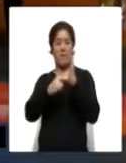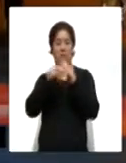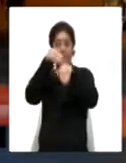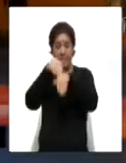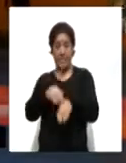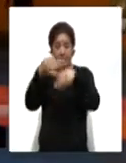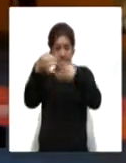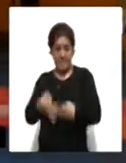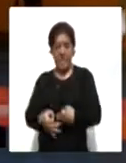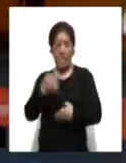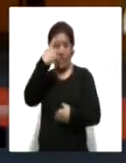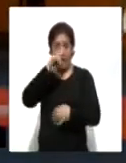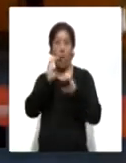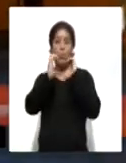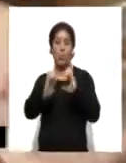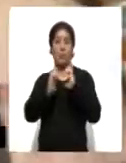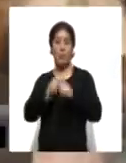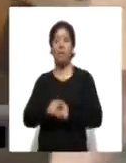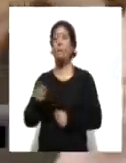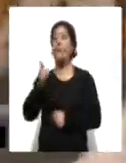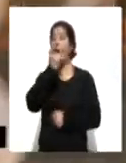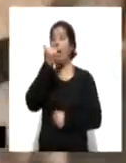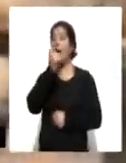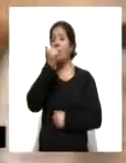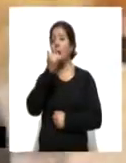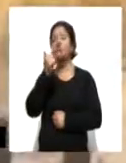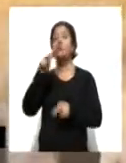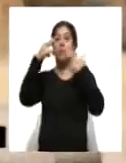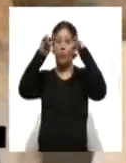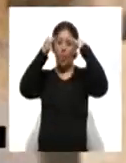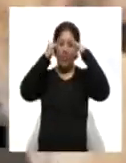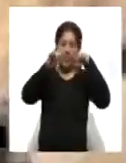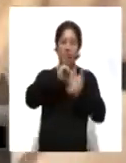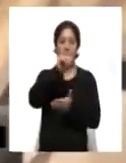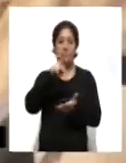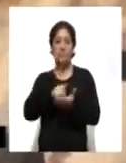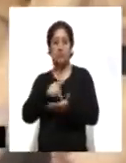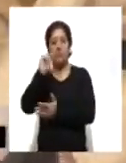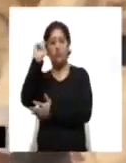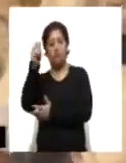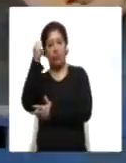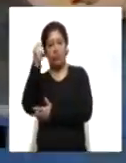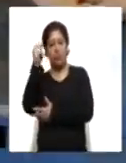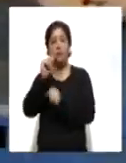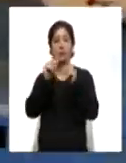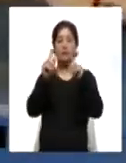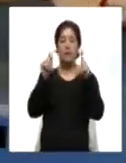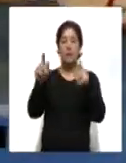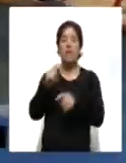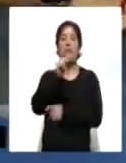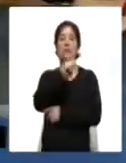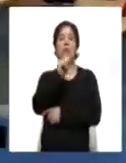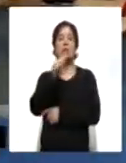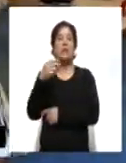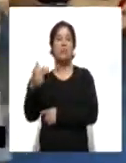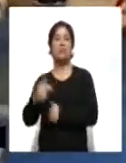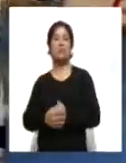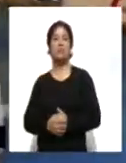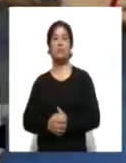Los alumnos que presentaron su examen fueron de Guamantla, Apisaco, Teolocholco, Tlaxcala y Tlaltelulco.